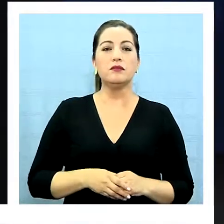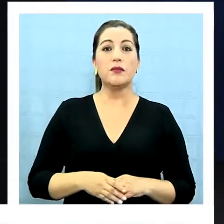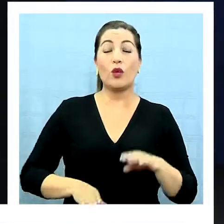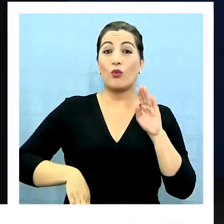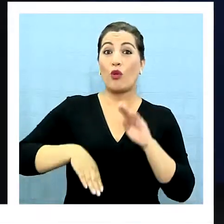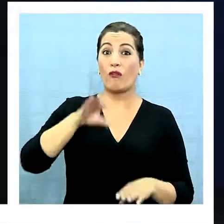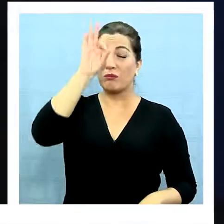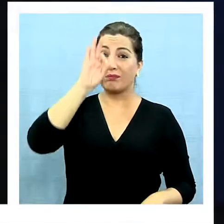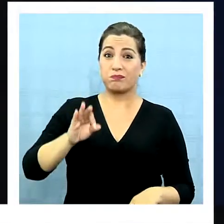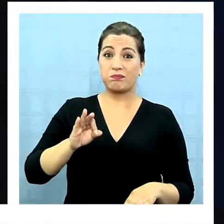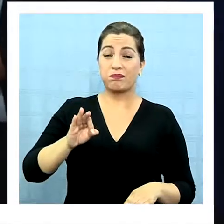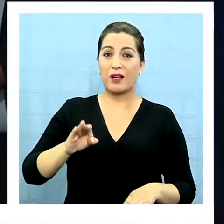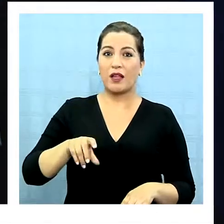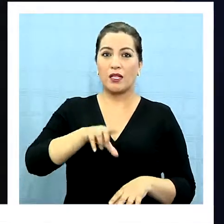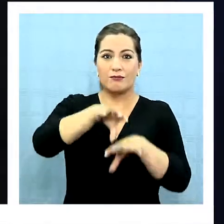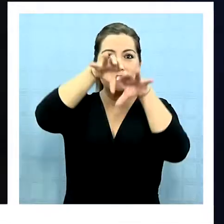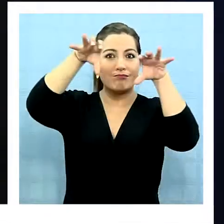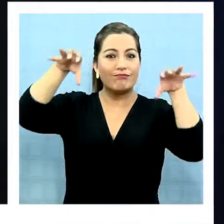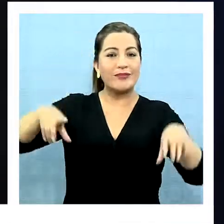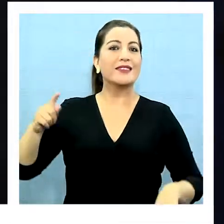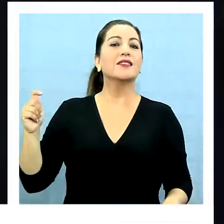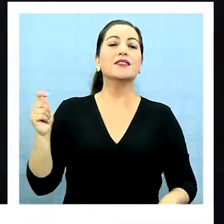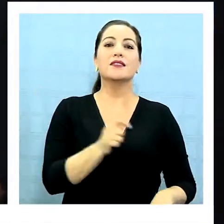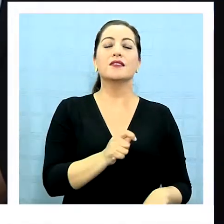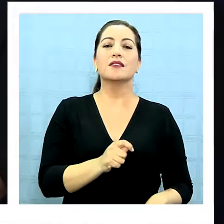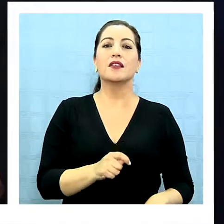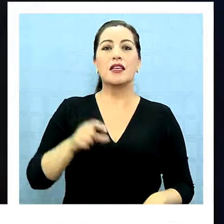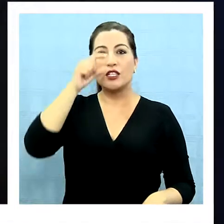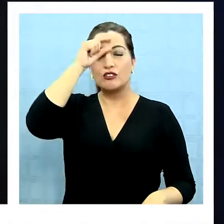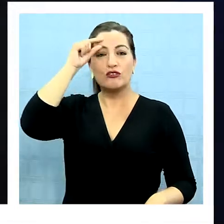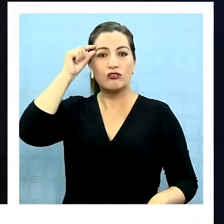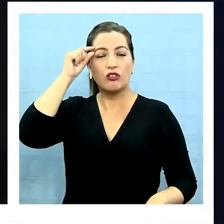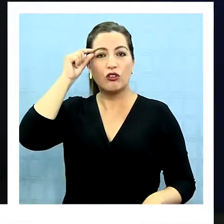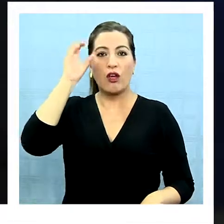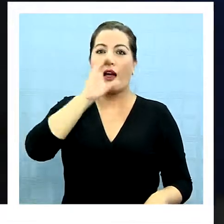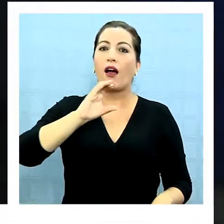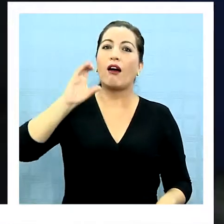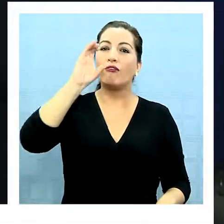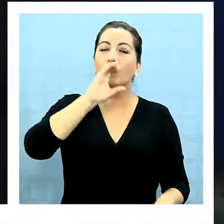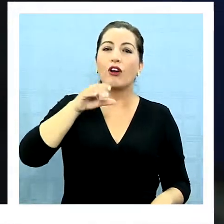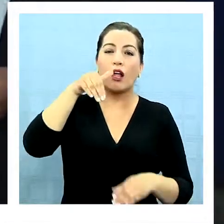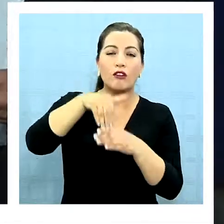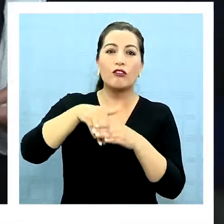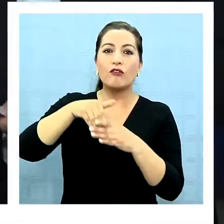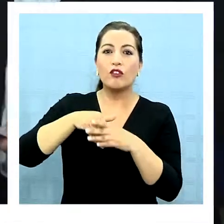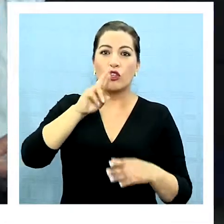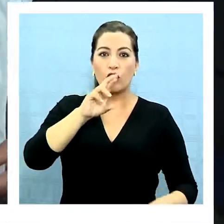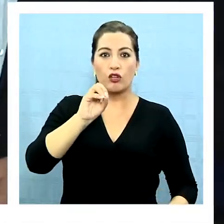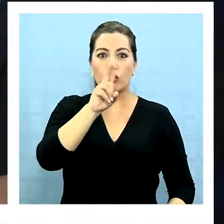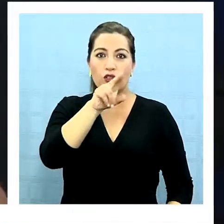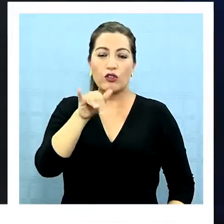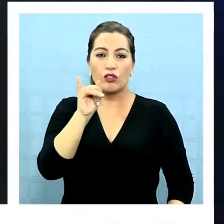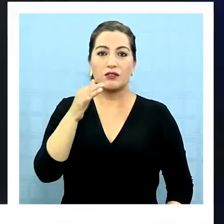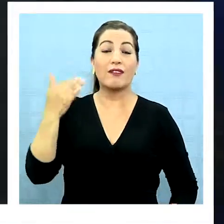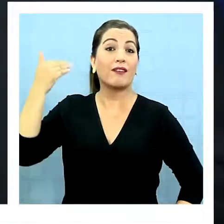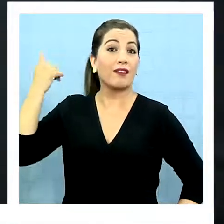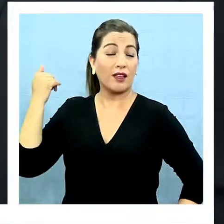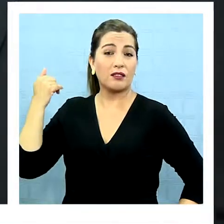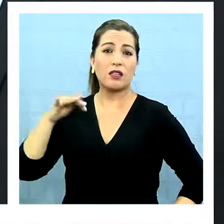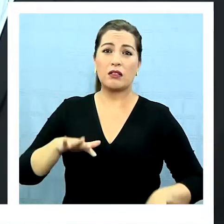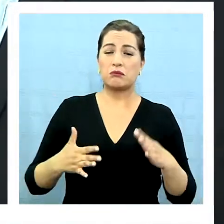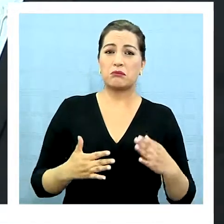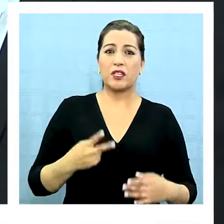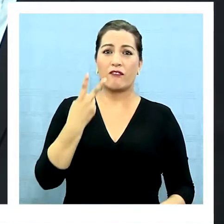Una nueva mayoría dividida en Tarapacá, que obligará al sorismo a buscar los votos de Fulvio Rossi, quien en la pasada